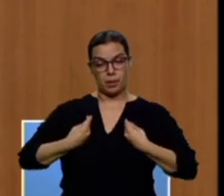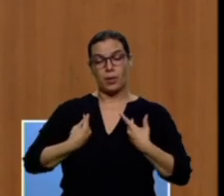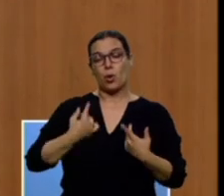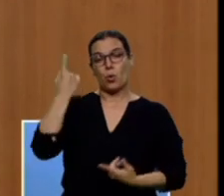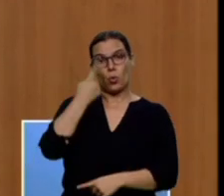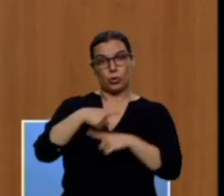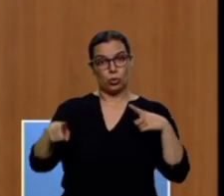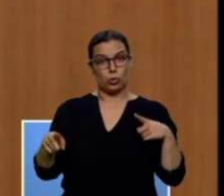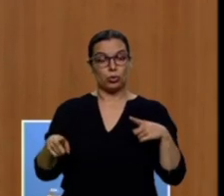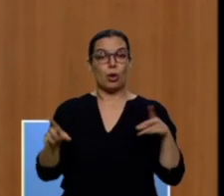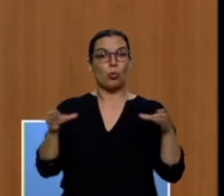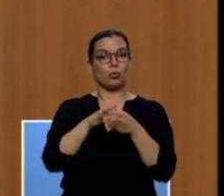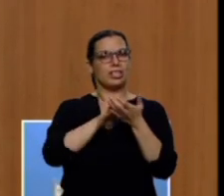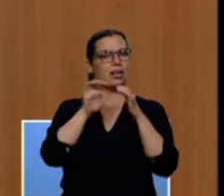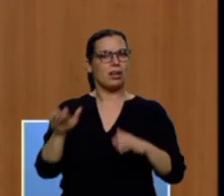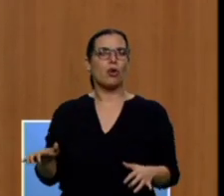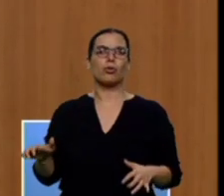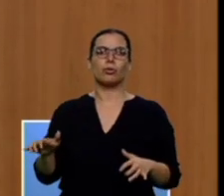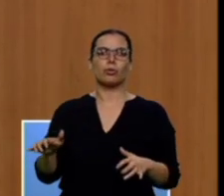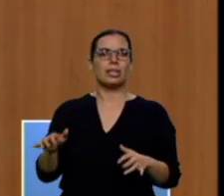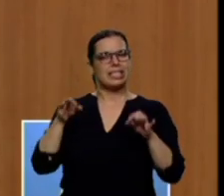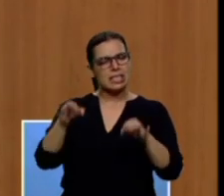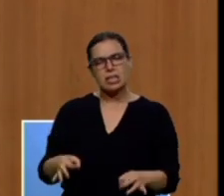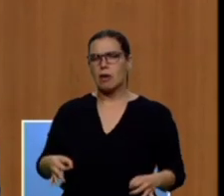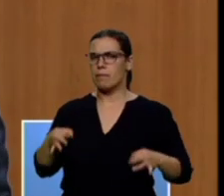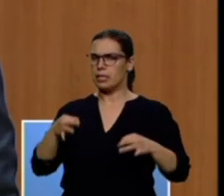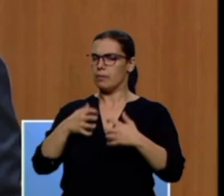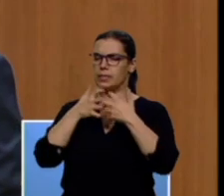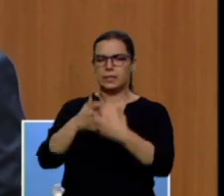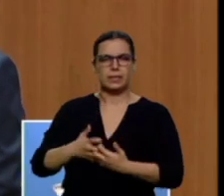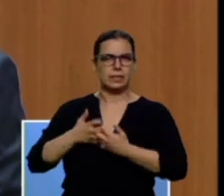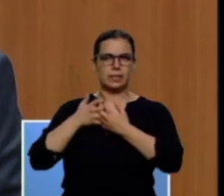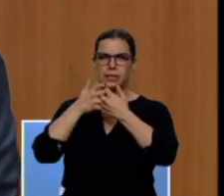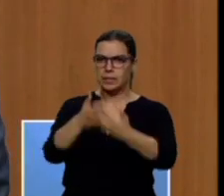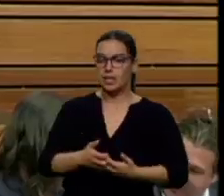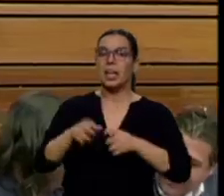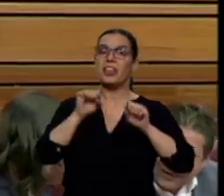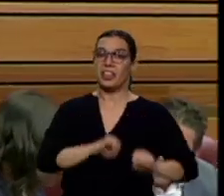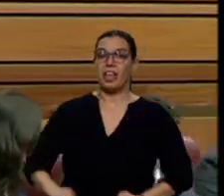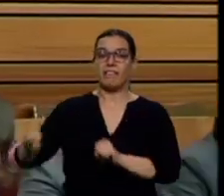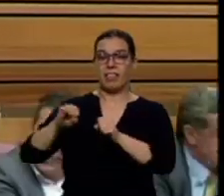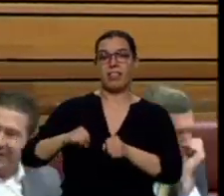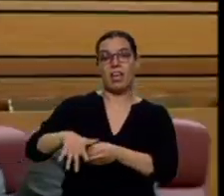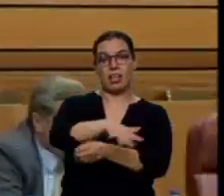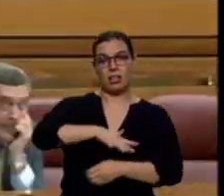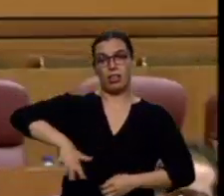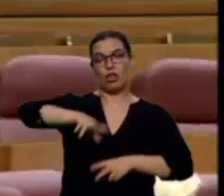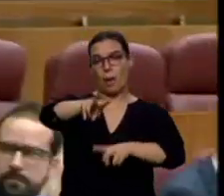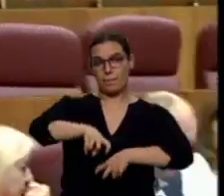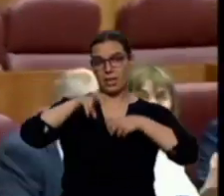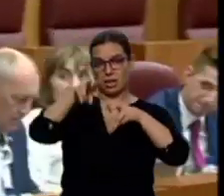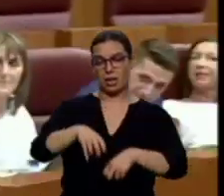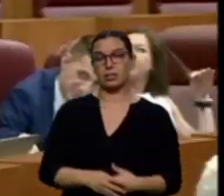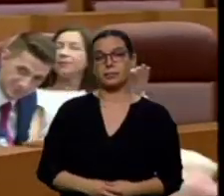que la Junta de Castilla y León se batió siempre el cobre, que es en la defensa de las minas. Poco cambio llega con el futuro